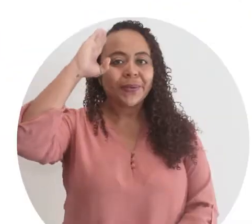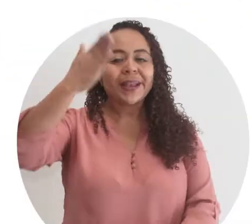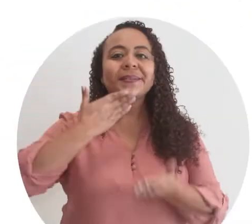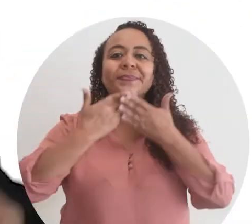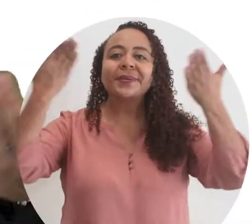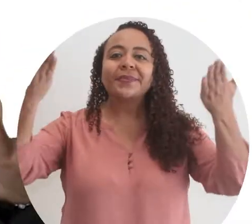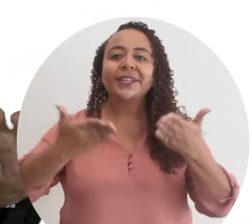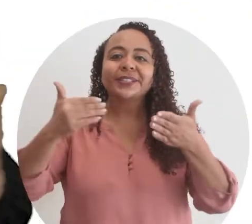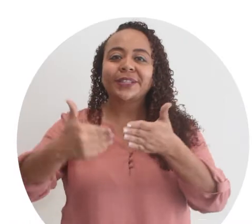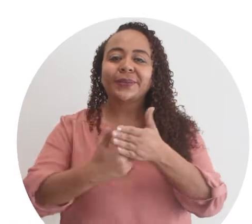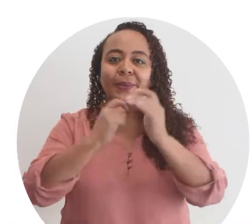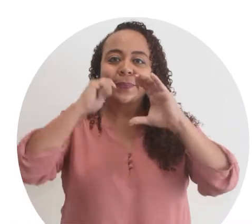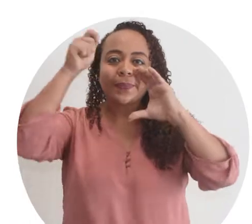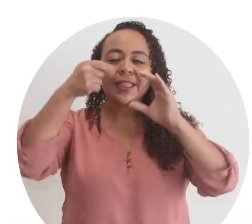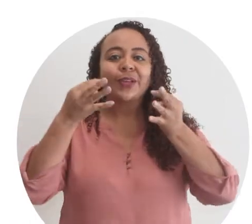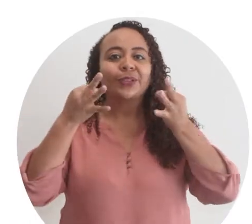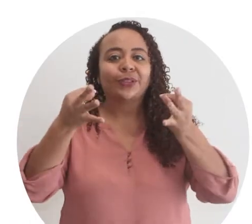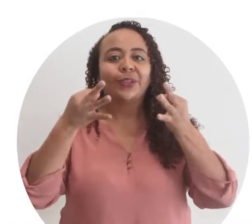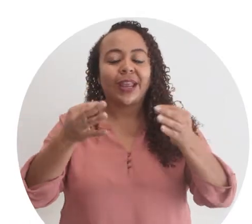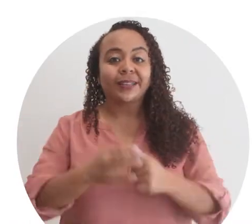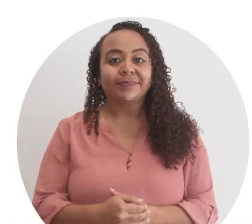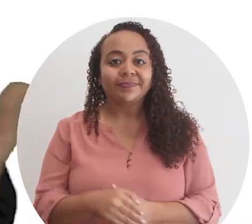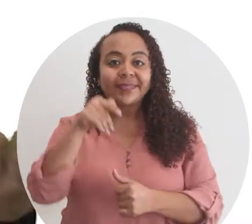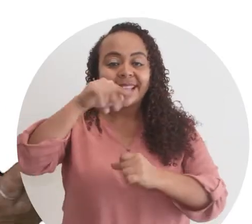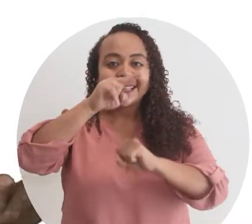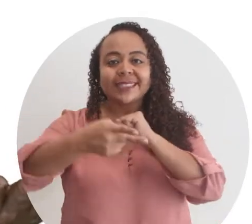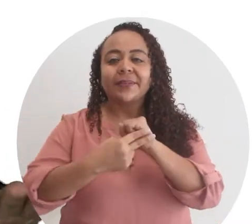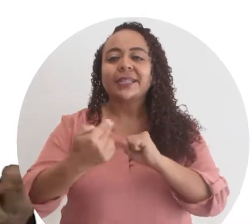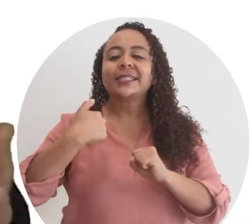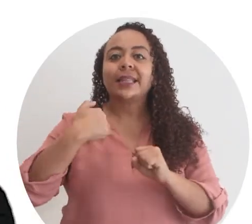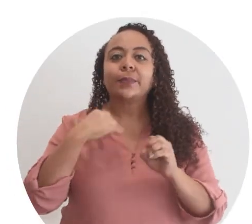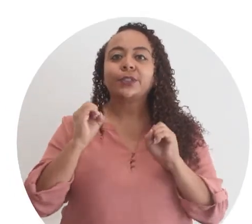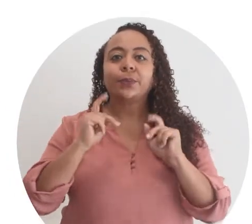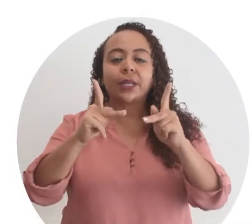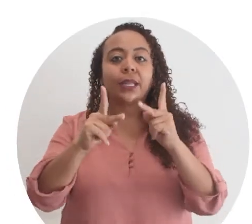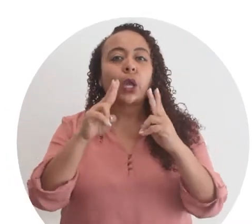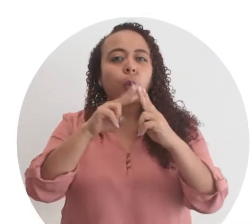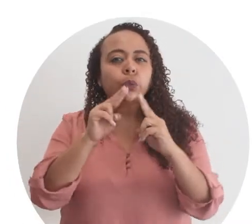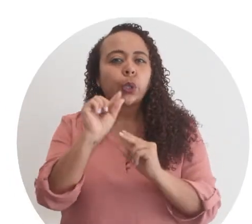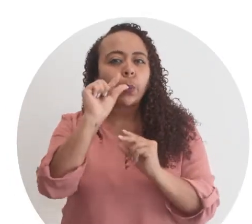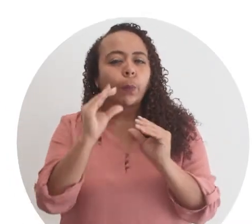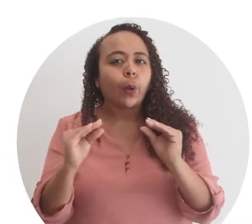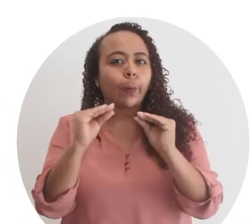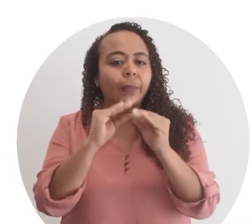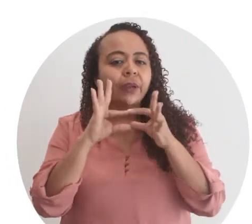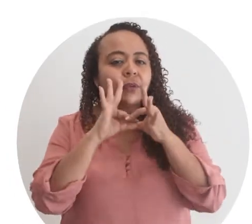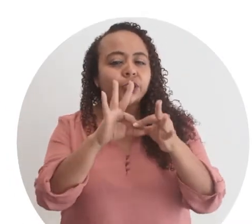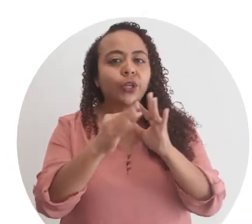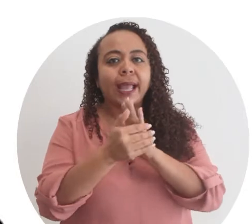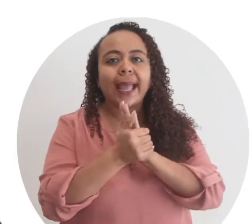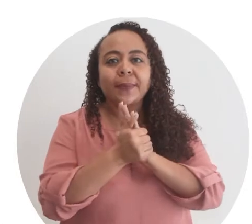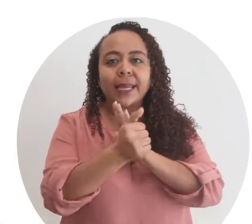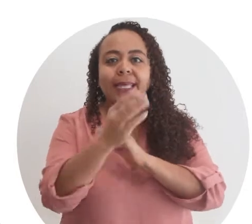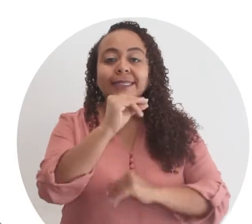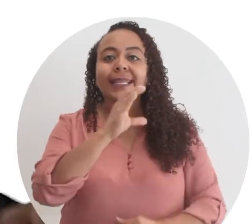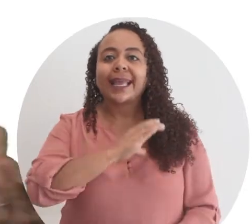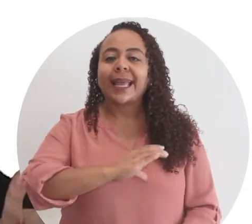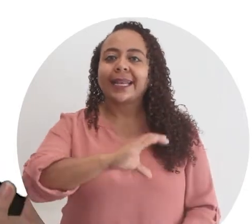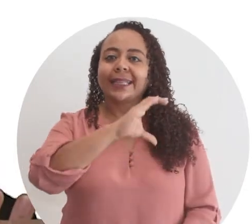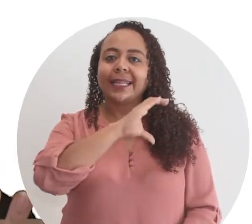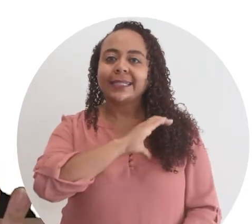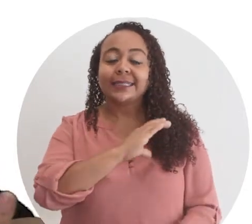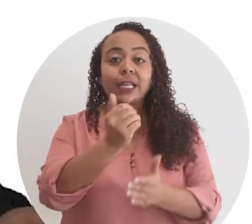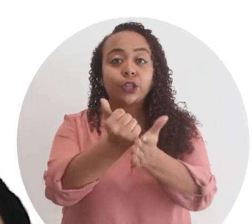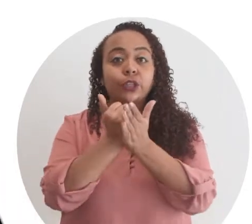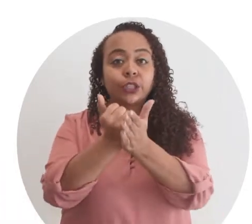Hola, bienvenidas al nuevo video tutorial. En esta ocasión tendremos la oportunidad de conocer un poco más sobre aquellas habilidades y